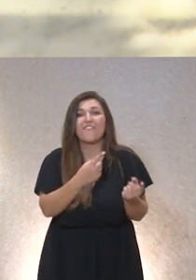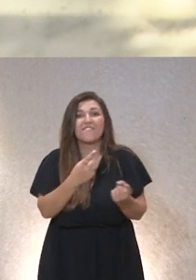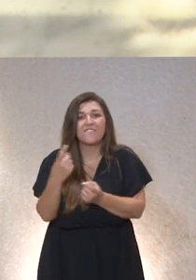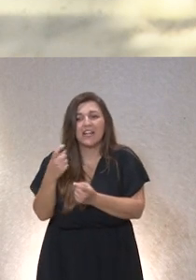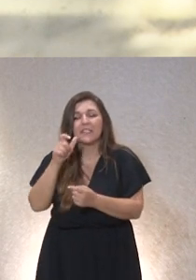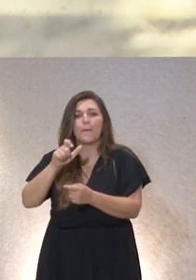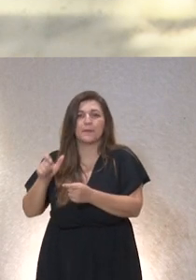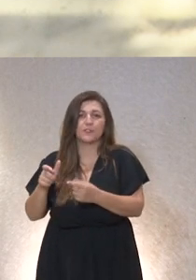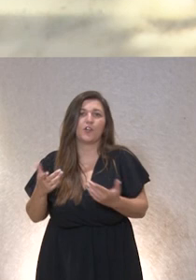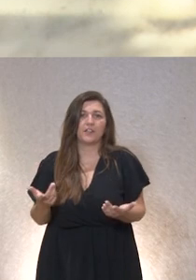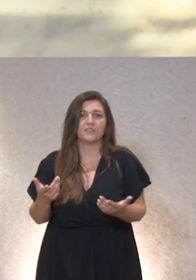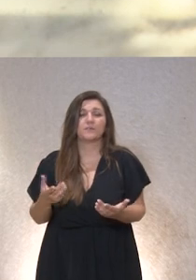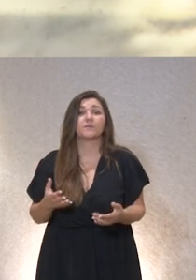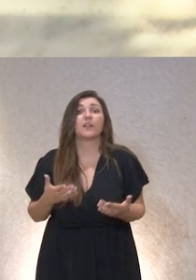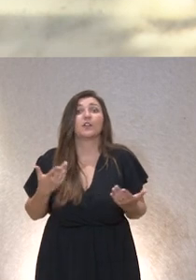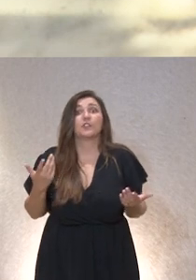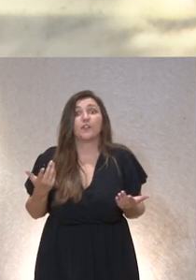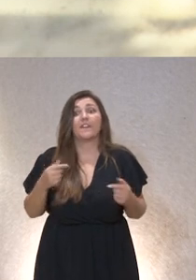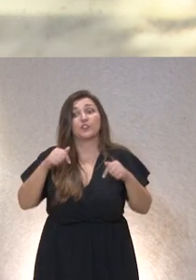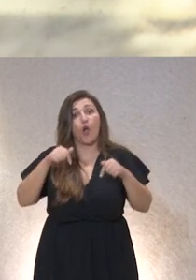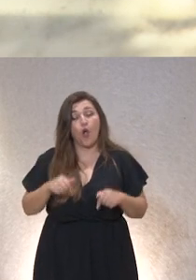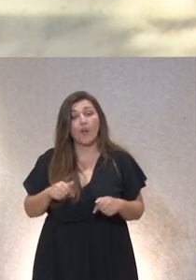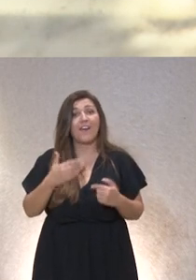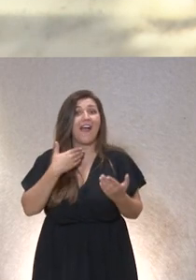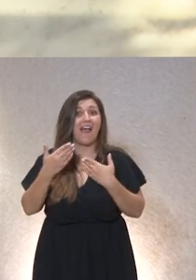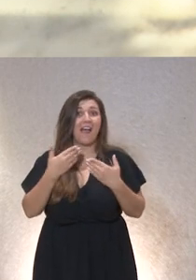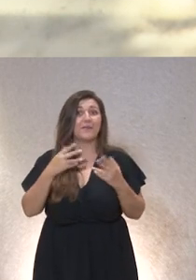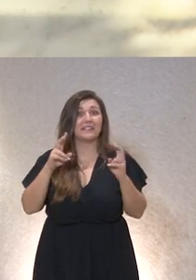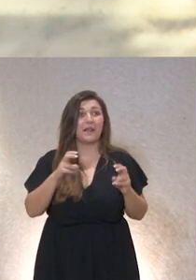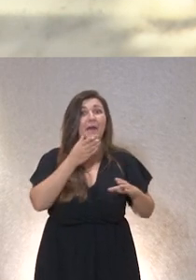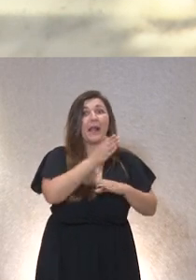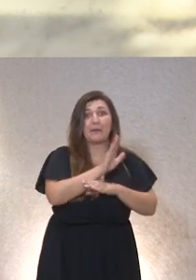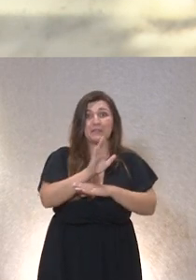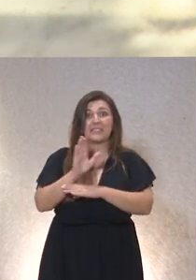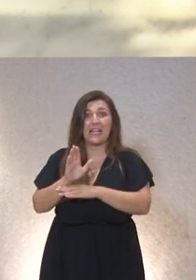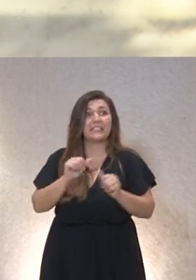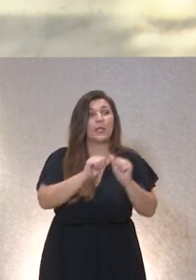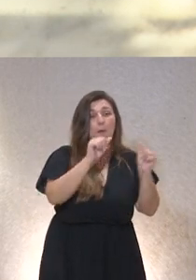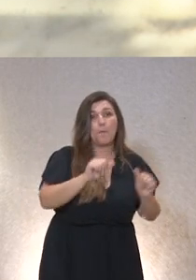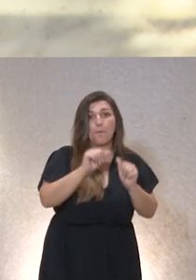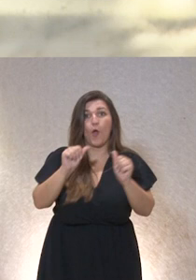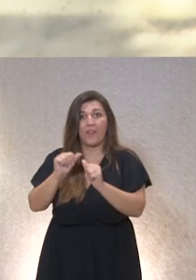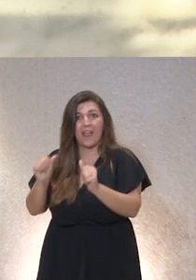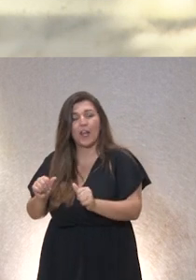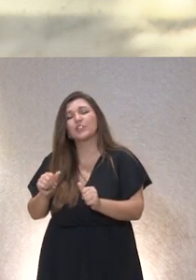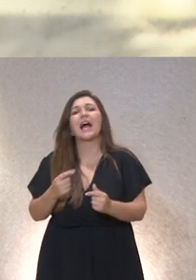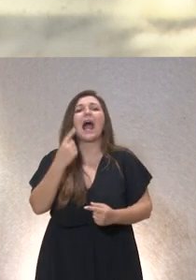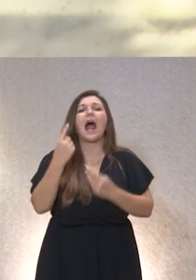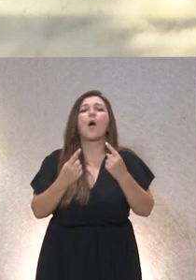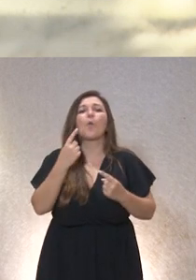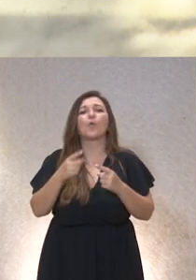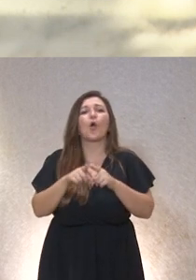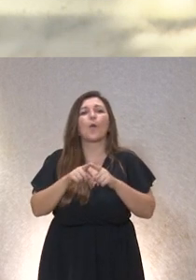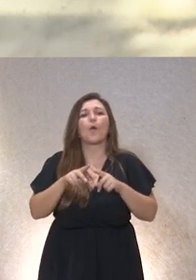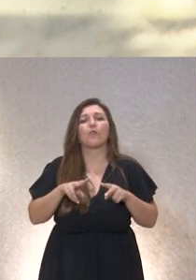personas se han puesto en marcha y hoy escucharemos hablar a representantes de estos modelos algunas iniciativas que nos han